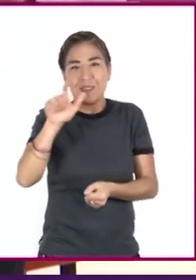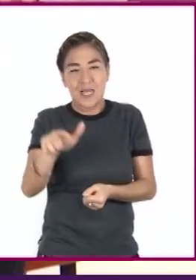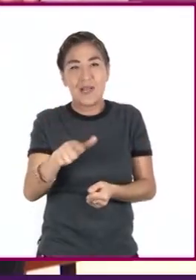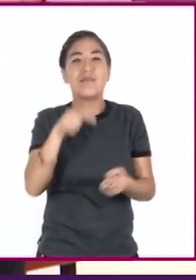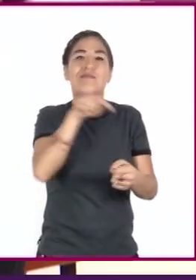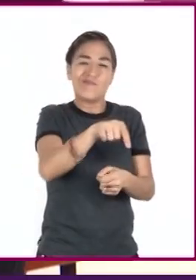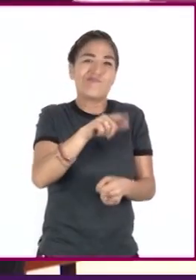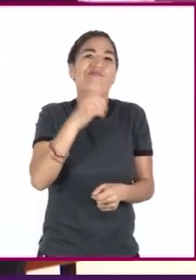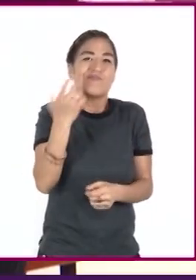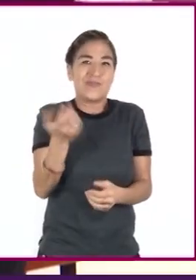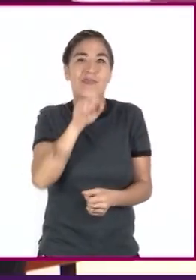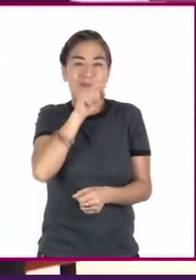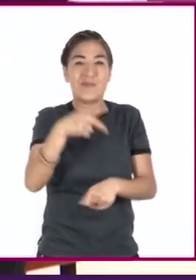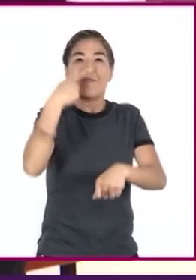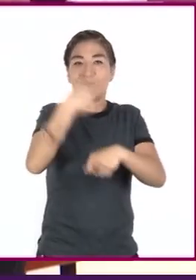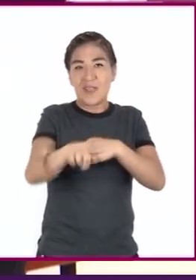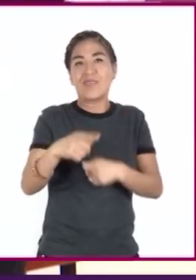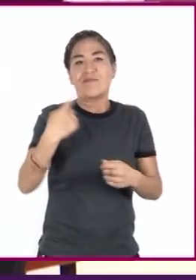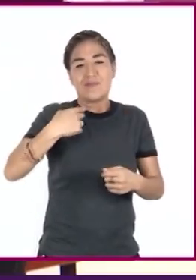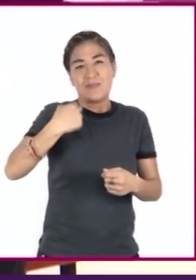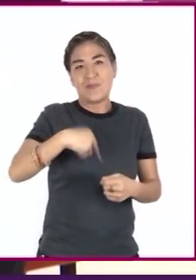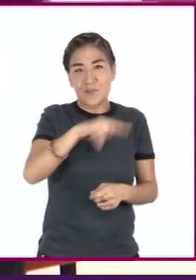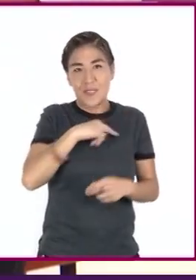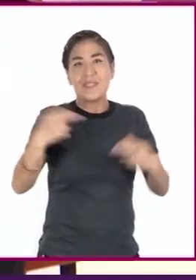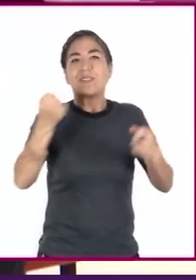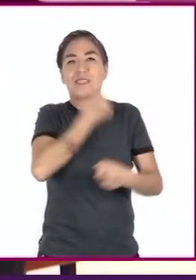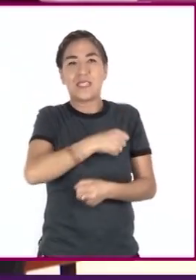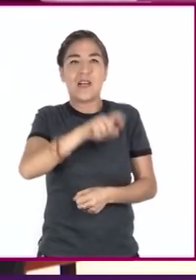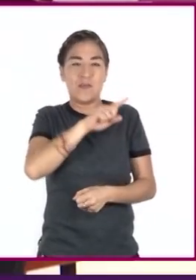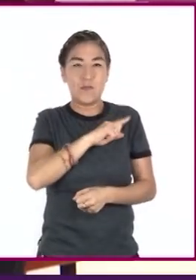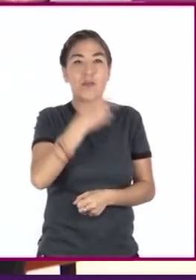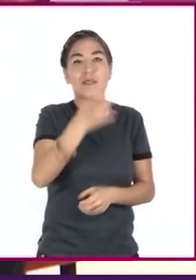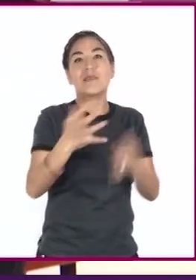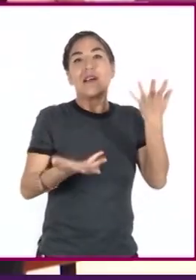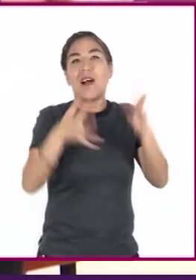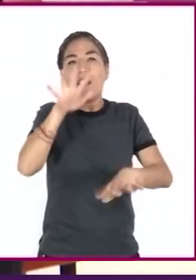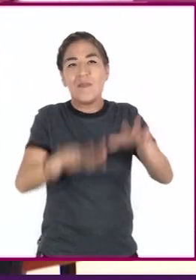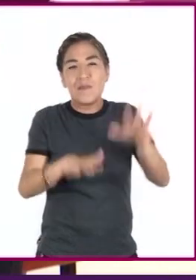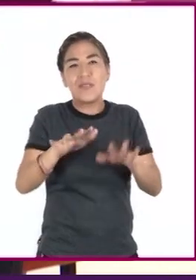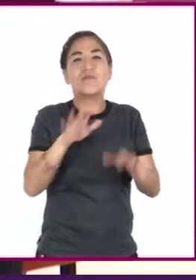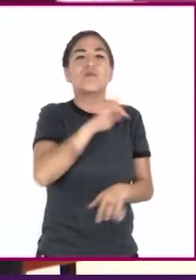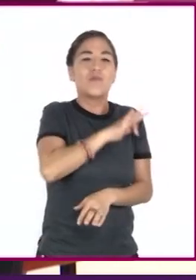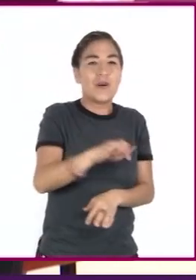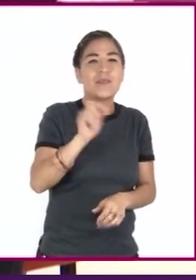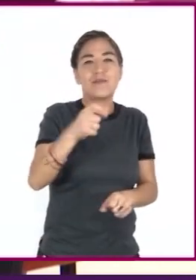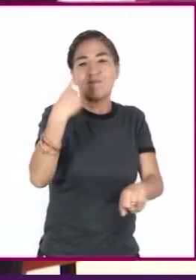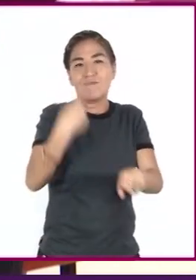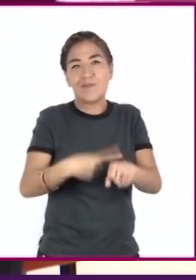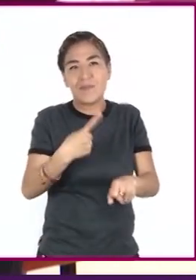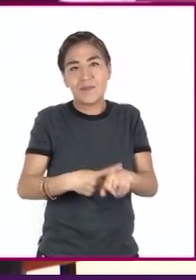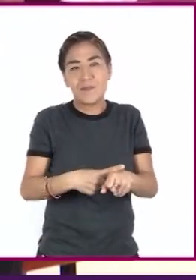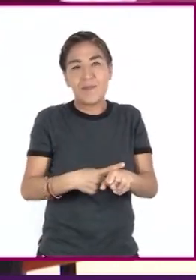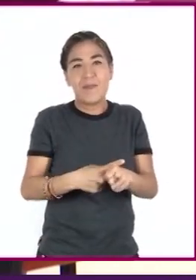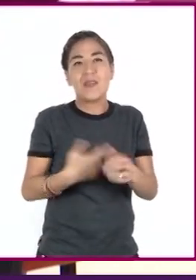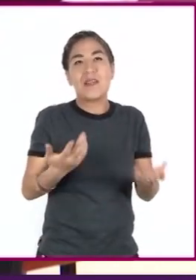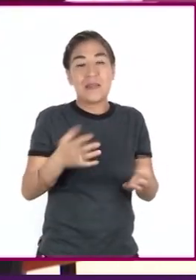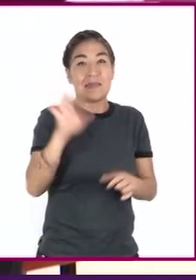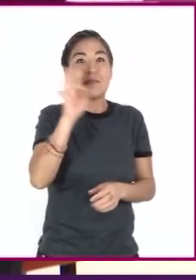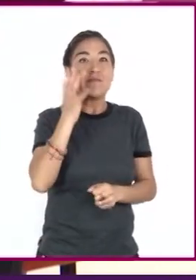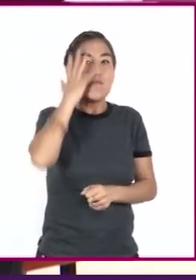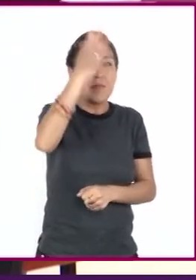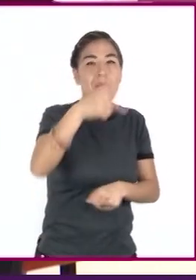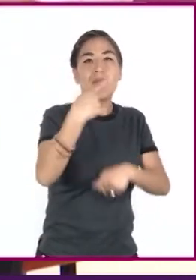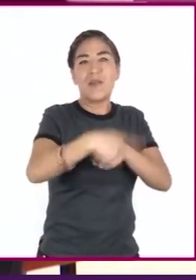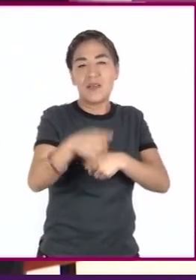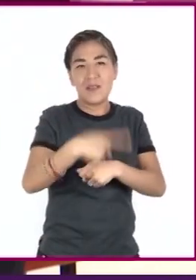perjudican a nuestra salud, ya que en ocasiones nos generan diversas enfermedades muy peligrosas